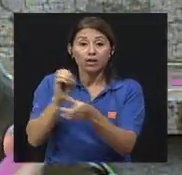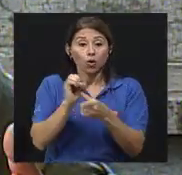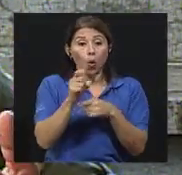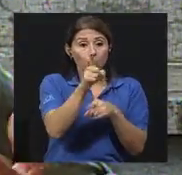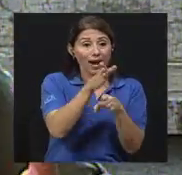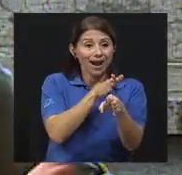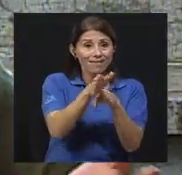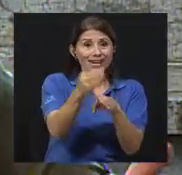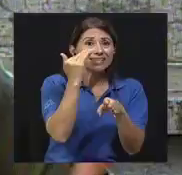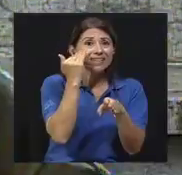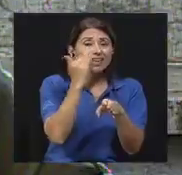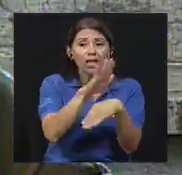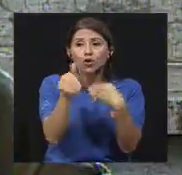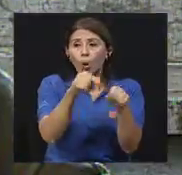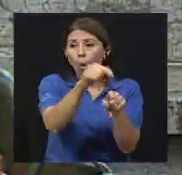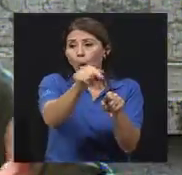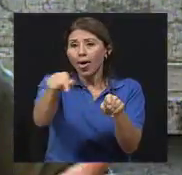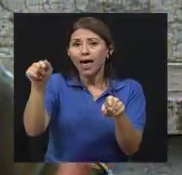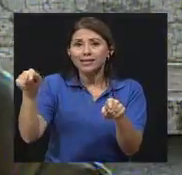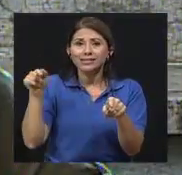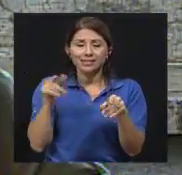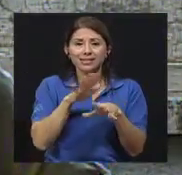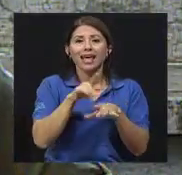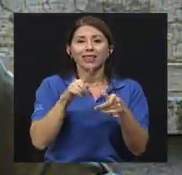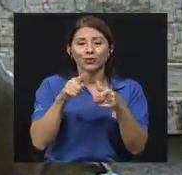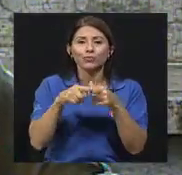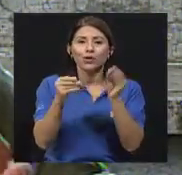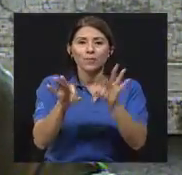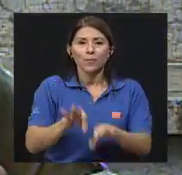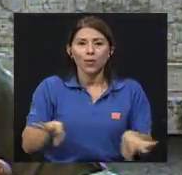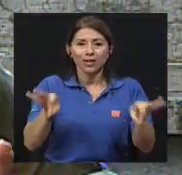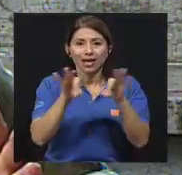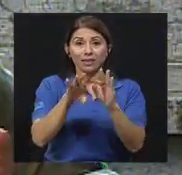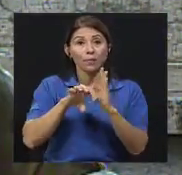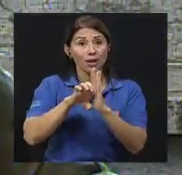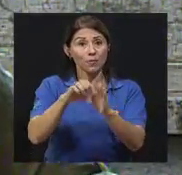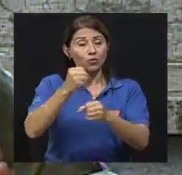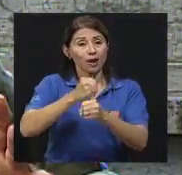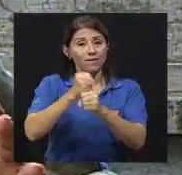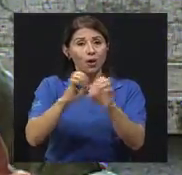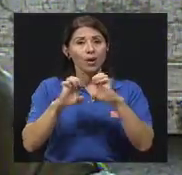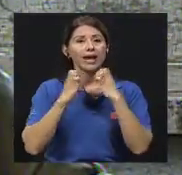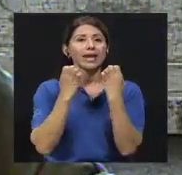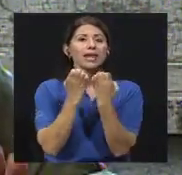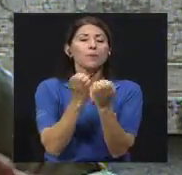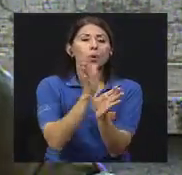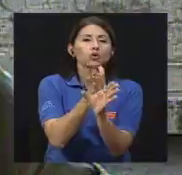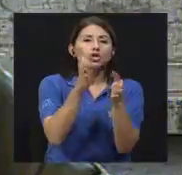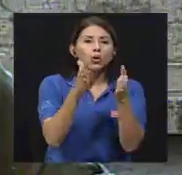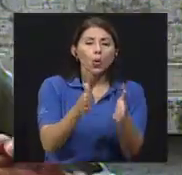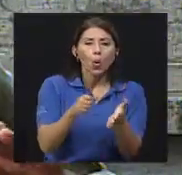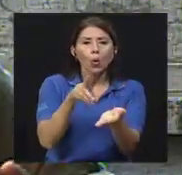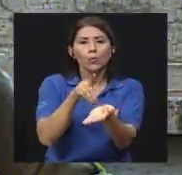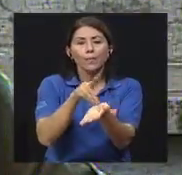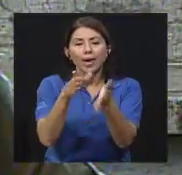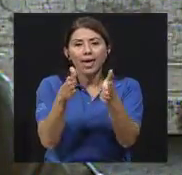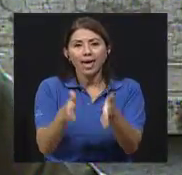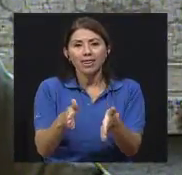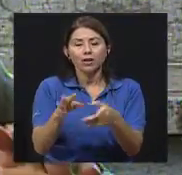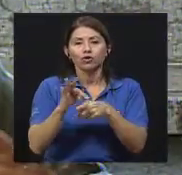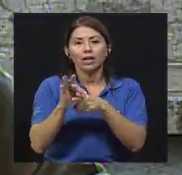importante y es lo que sostiene cualquier disciplina hoy en día de la salud. O por ejemplo, trabajar en equipo con psicólogos, médicos,